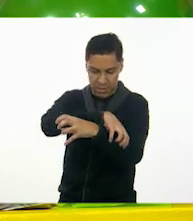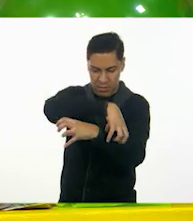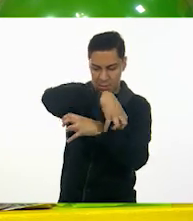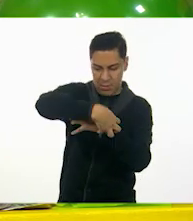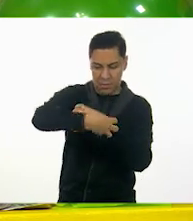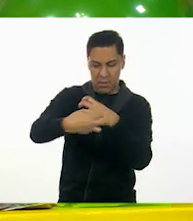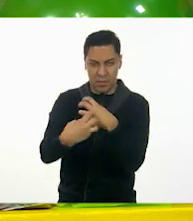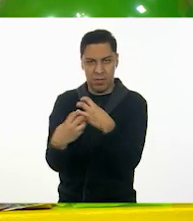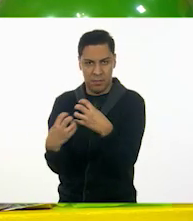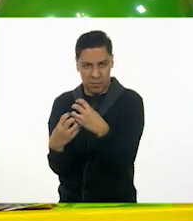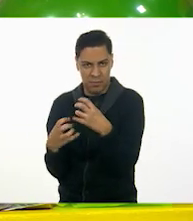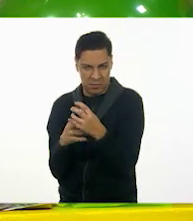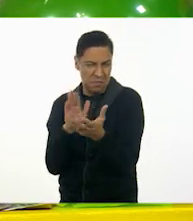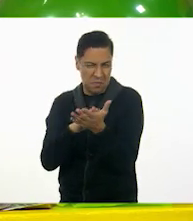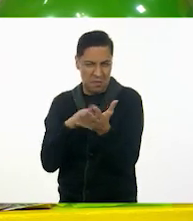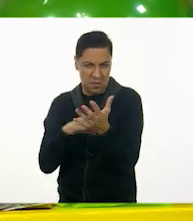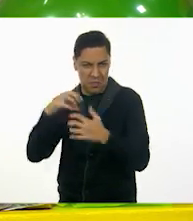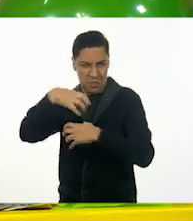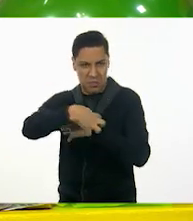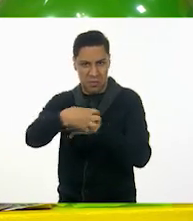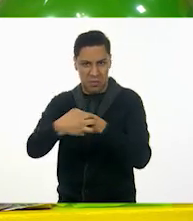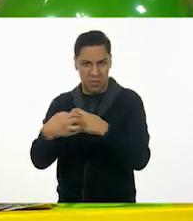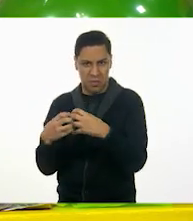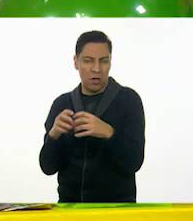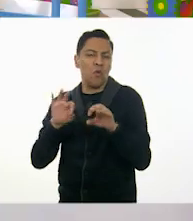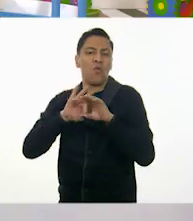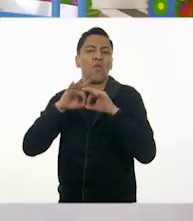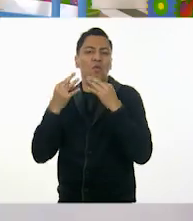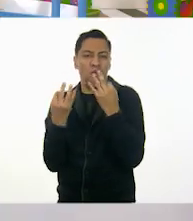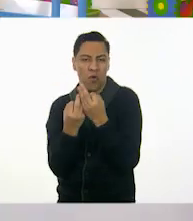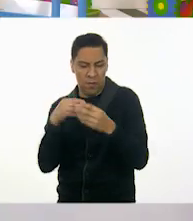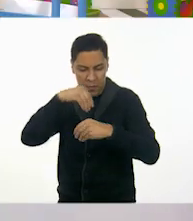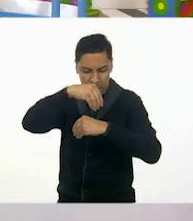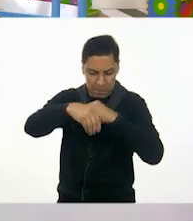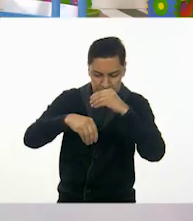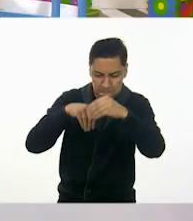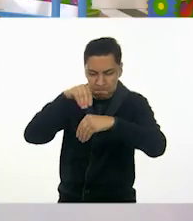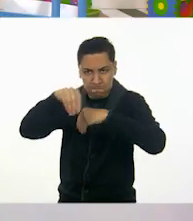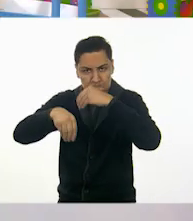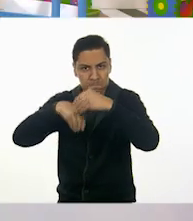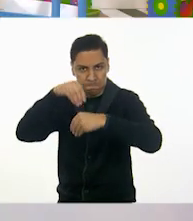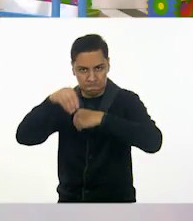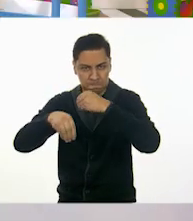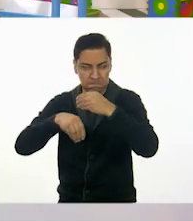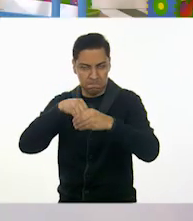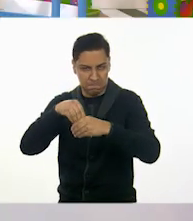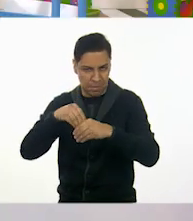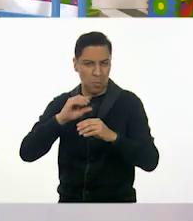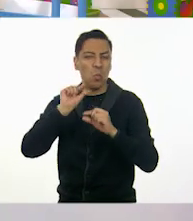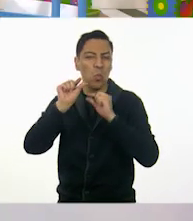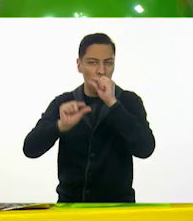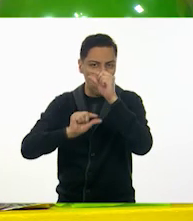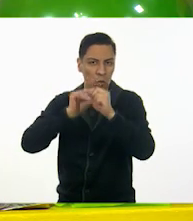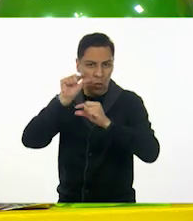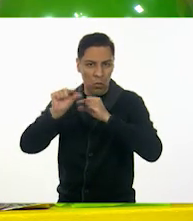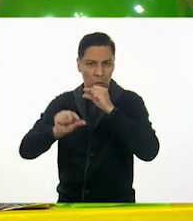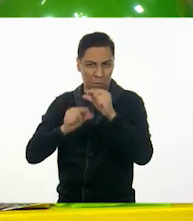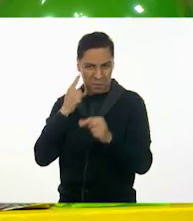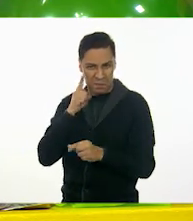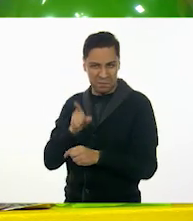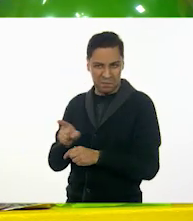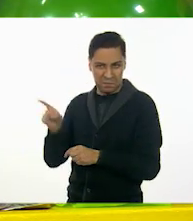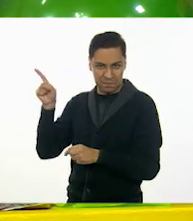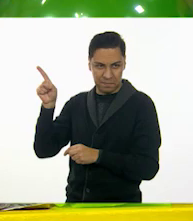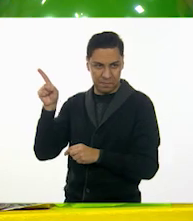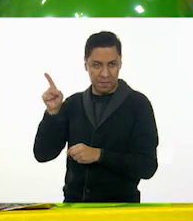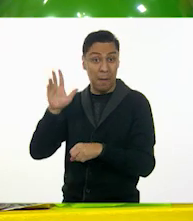periódico. Exacto. Y le vas dando forma. Le vas ir dando forma. Eso.